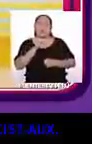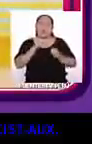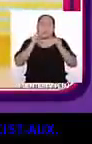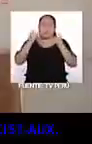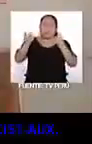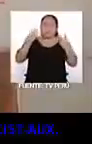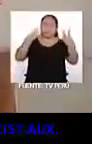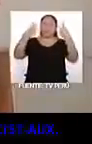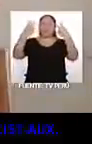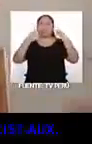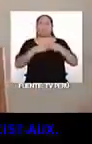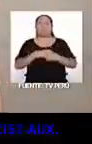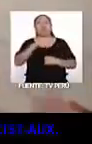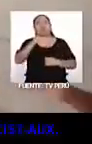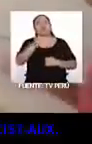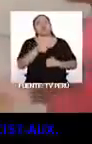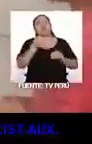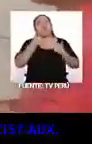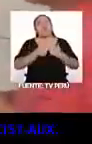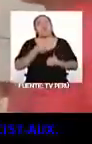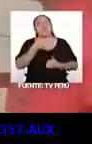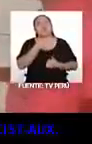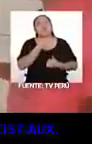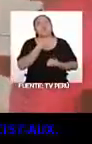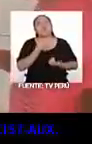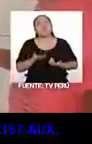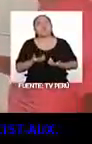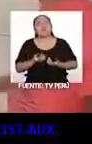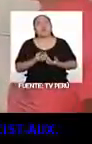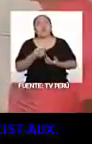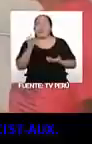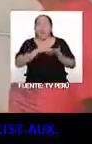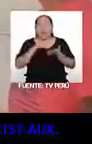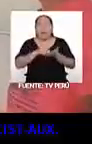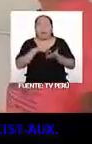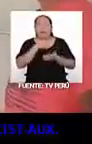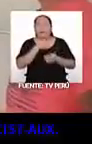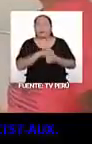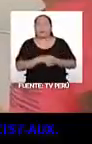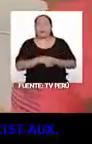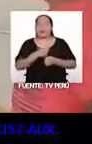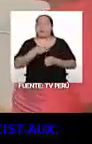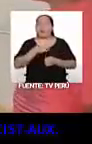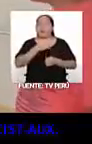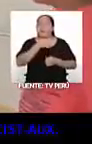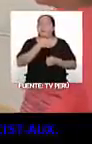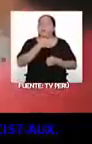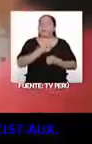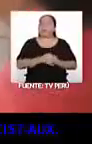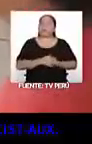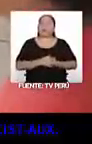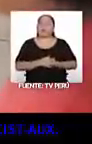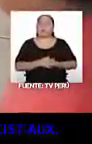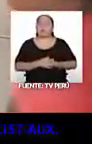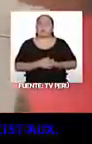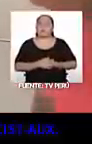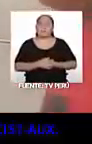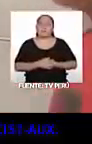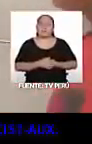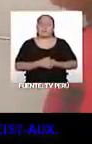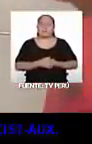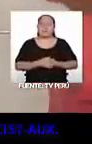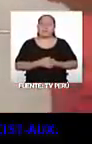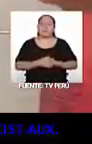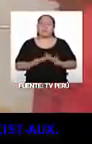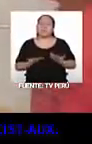llamar la atención. Y a ti, para ti, ¿cuál es la banda que más te gusta? La que más me gusta es GOT7. ¿Y cuál es tu canción